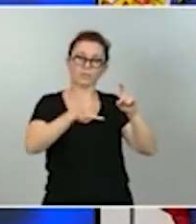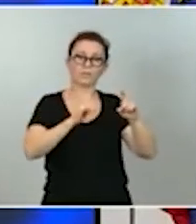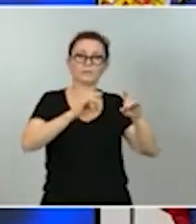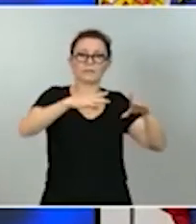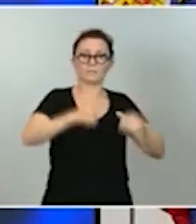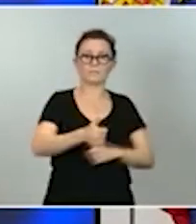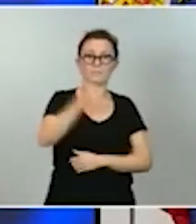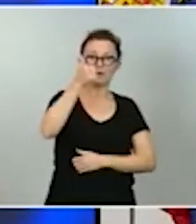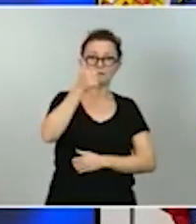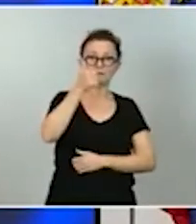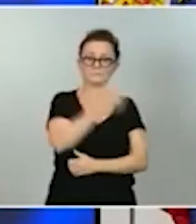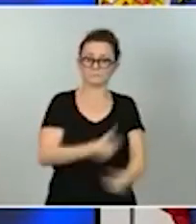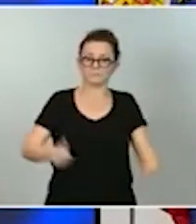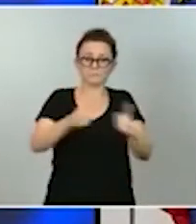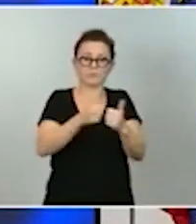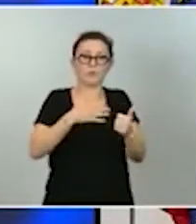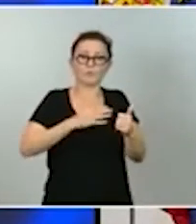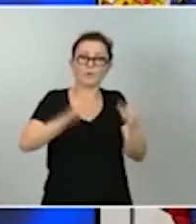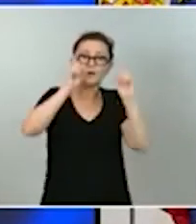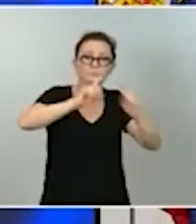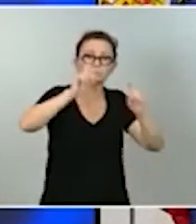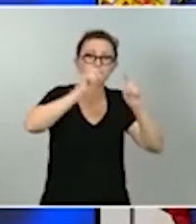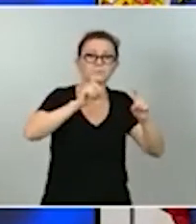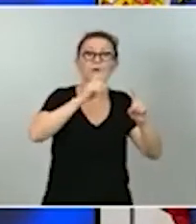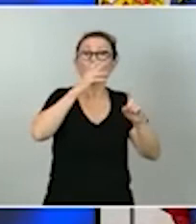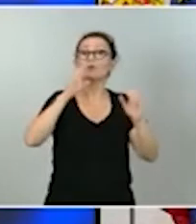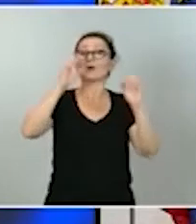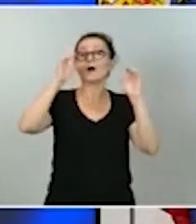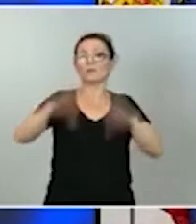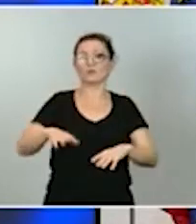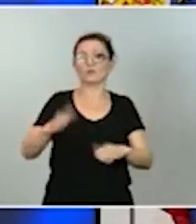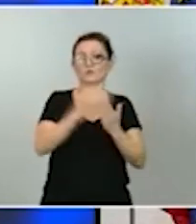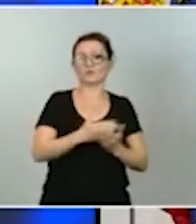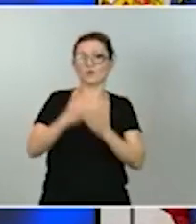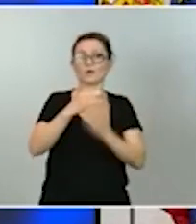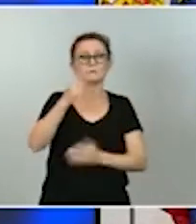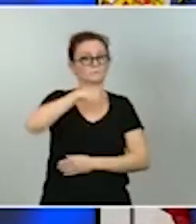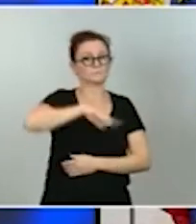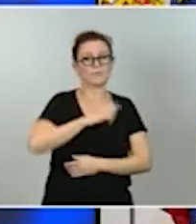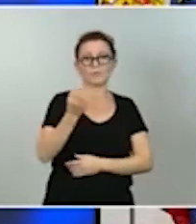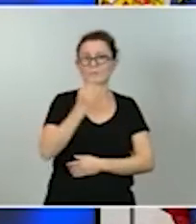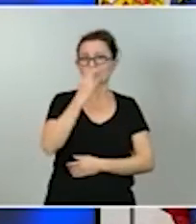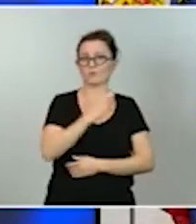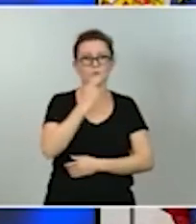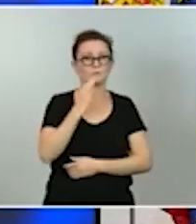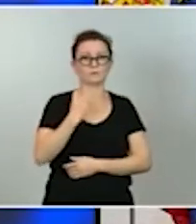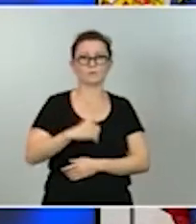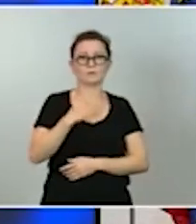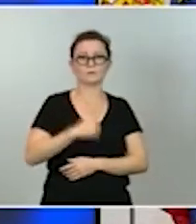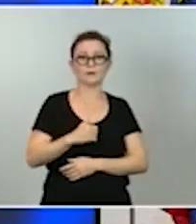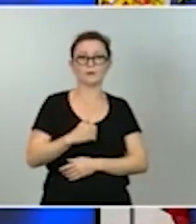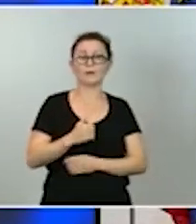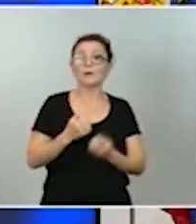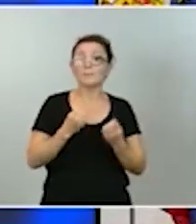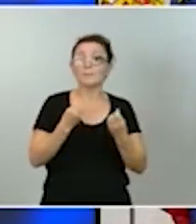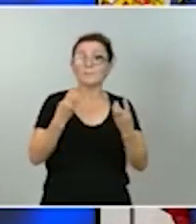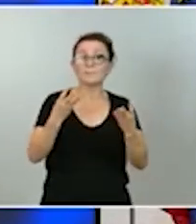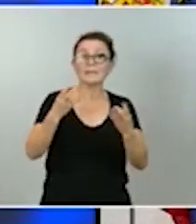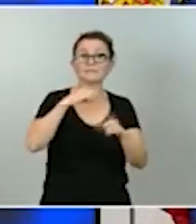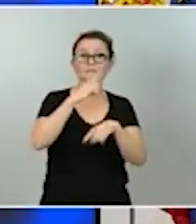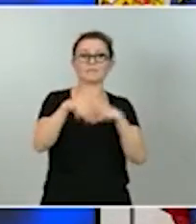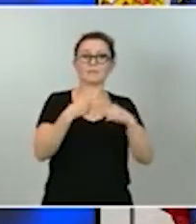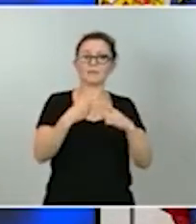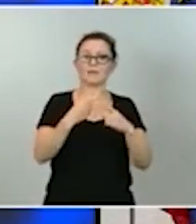con el fracaso escolar y el abandono escolar lo que va a ayudar sin duda a miles y miles de familias pero sobre todo y de manera